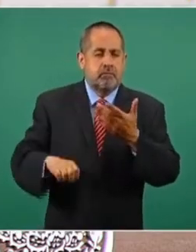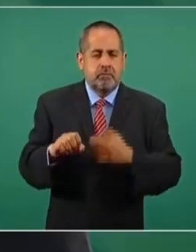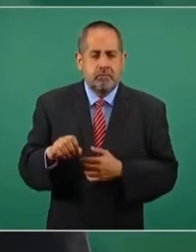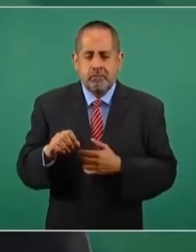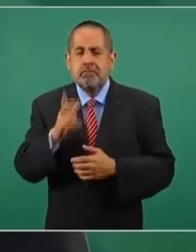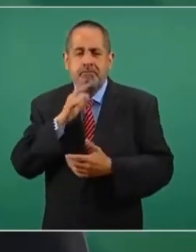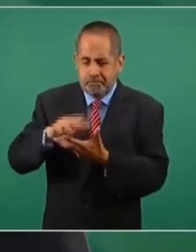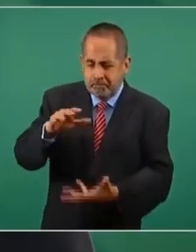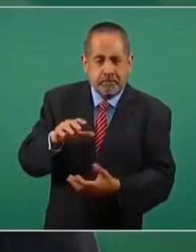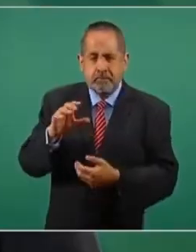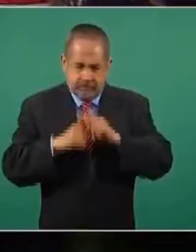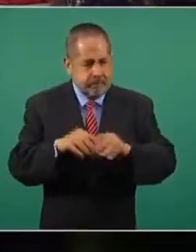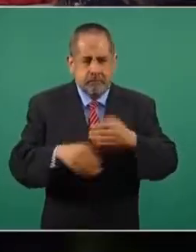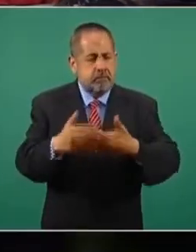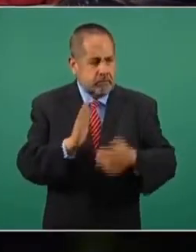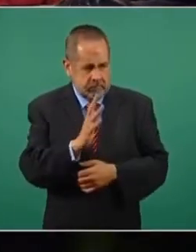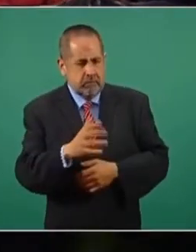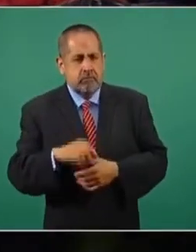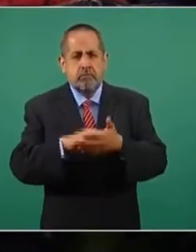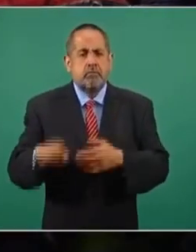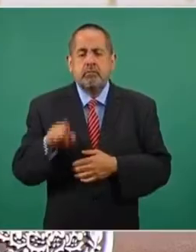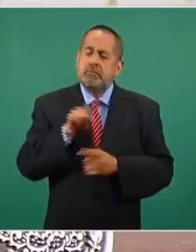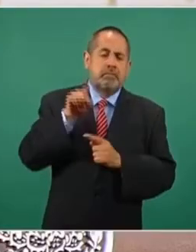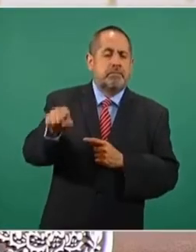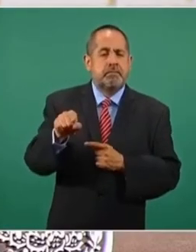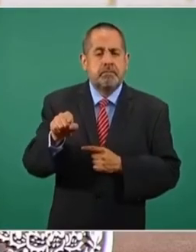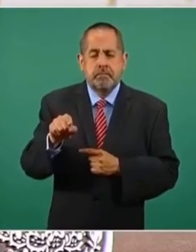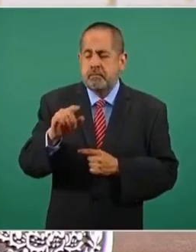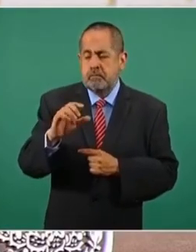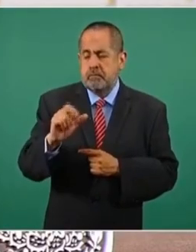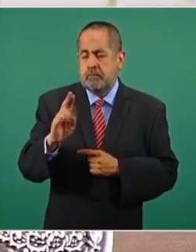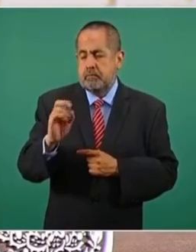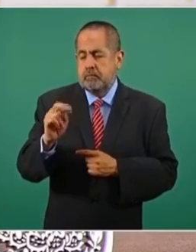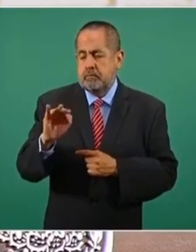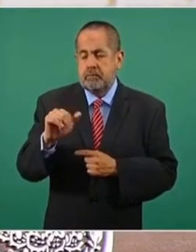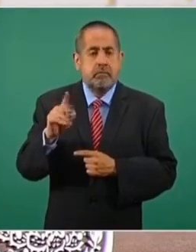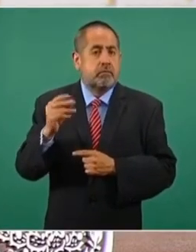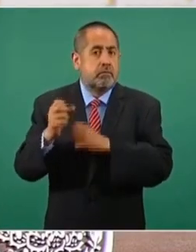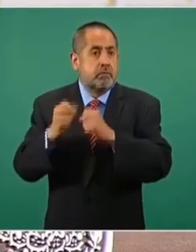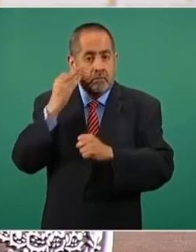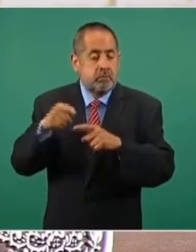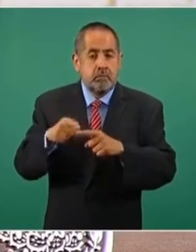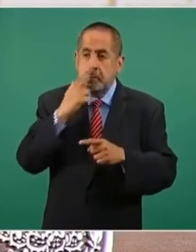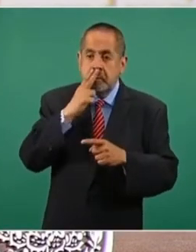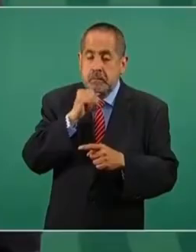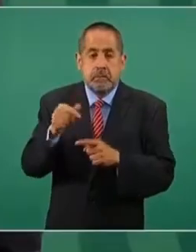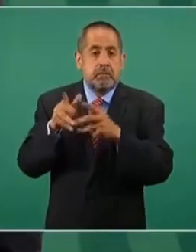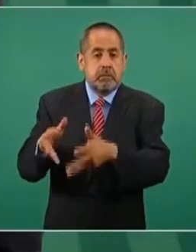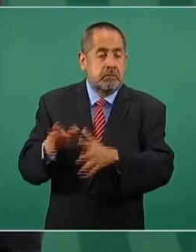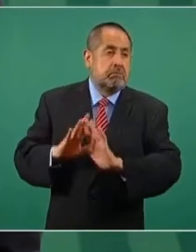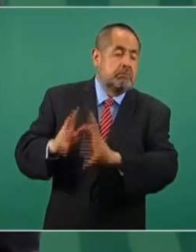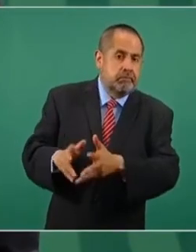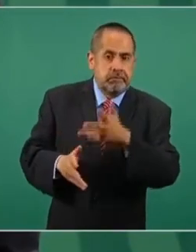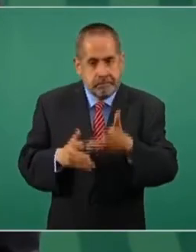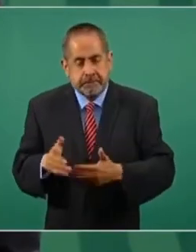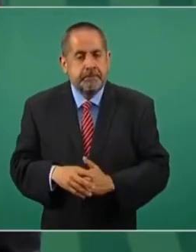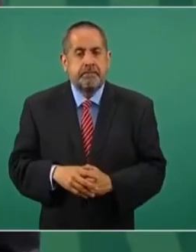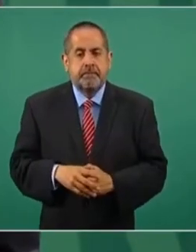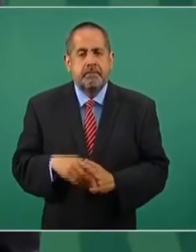del combustóleo nos ayuda, lo del carbón nos ayuda. Por ejemplo, en la carbonífera llevaba mucho tiempo que no se utilizaban las plantas,